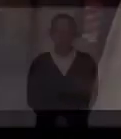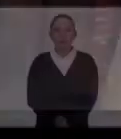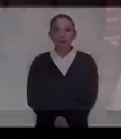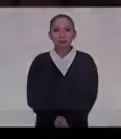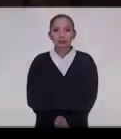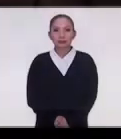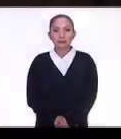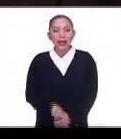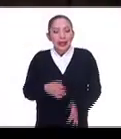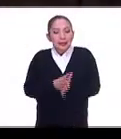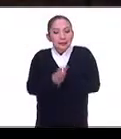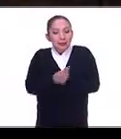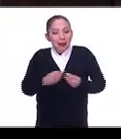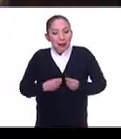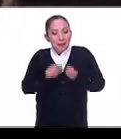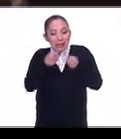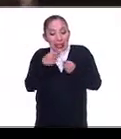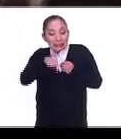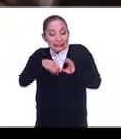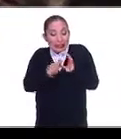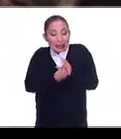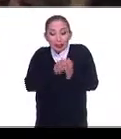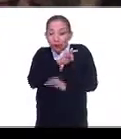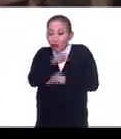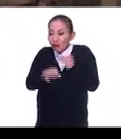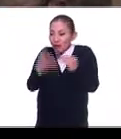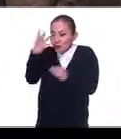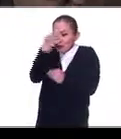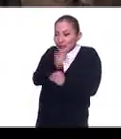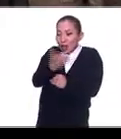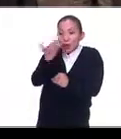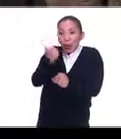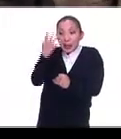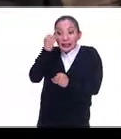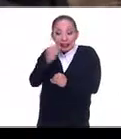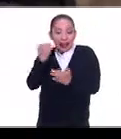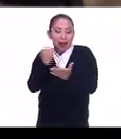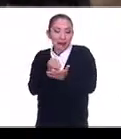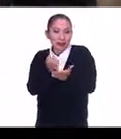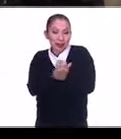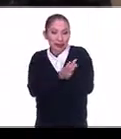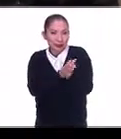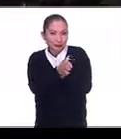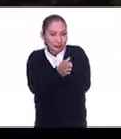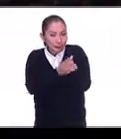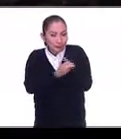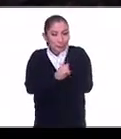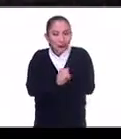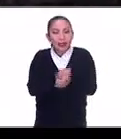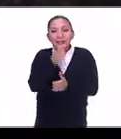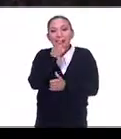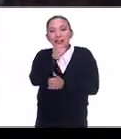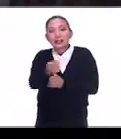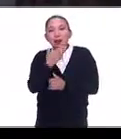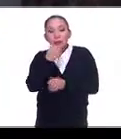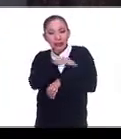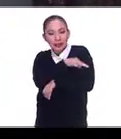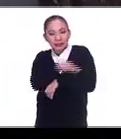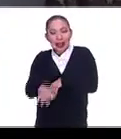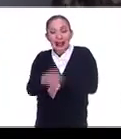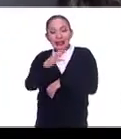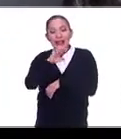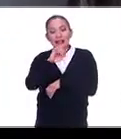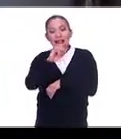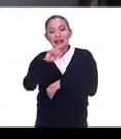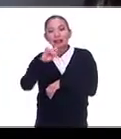El entusiasmo por la vida es el secreto de toda belleza. No existe belleza sin entusiasmo. Diría el gran diseñador Christian